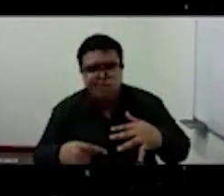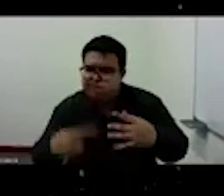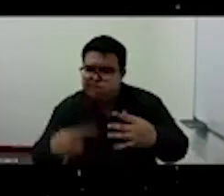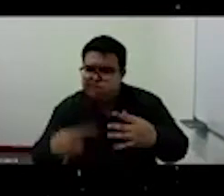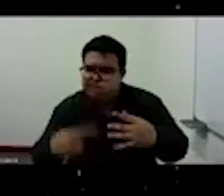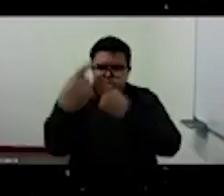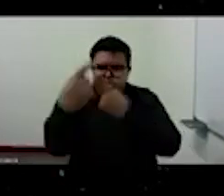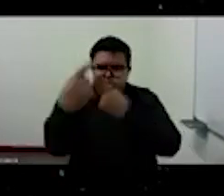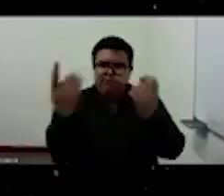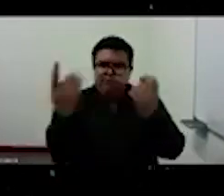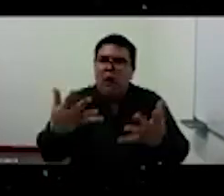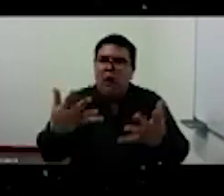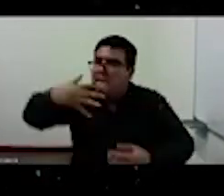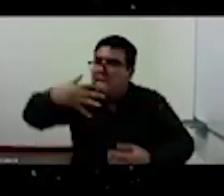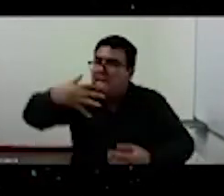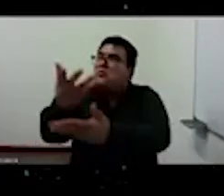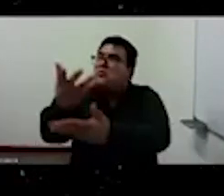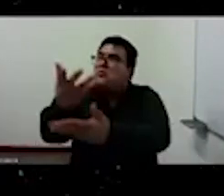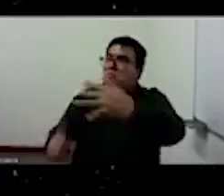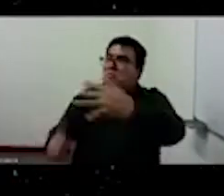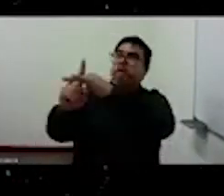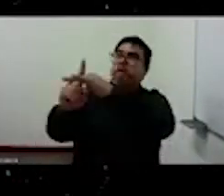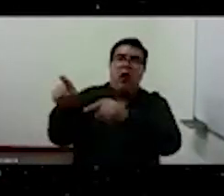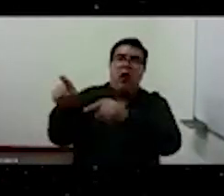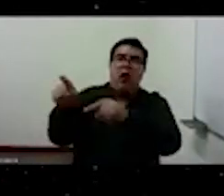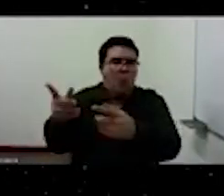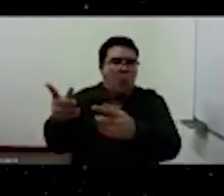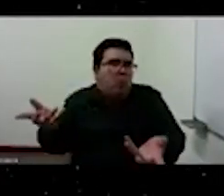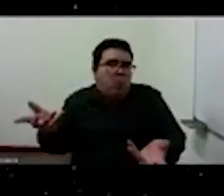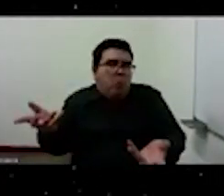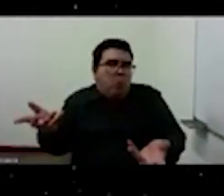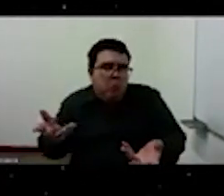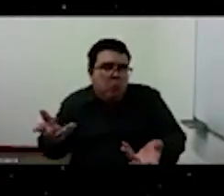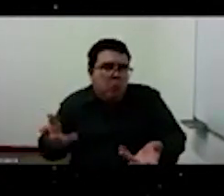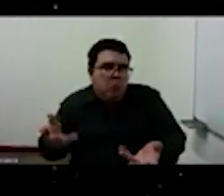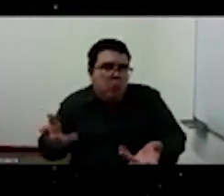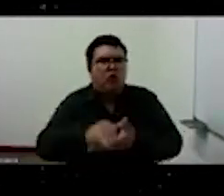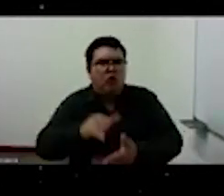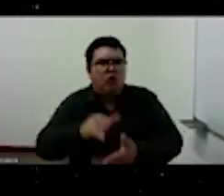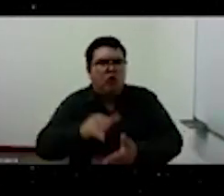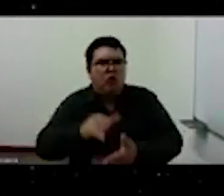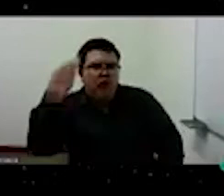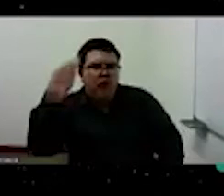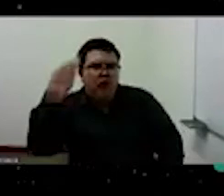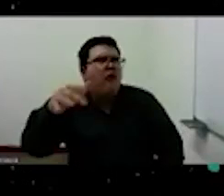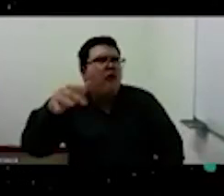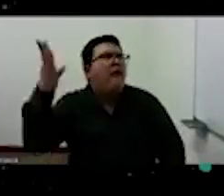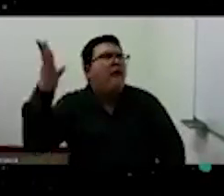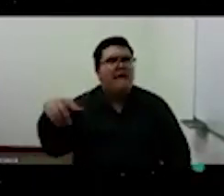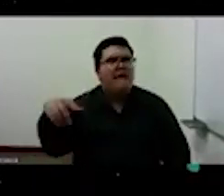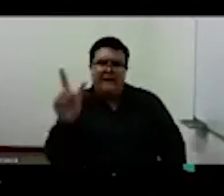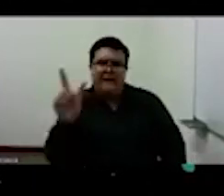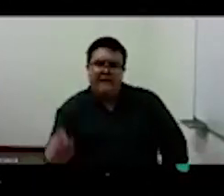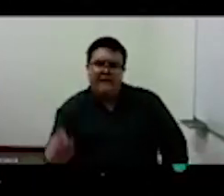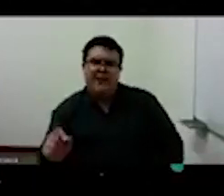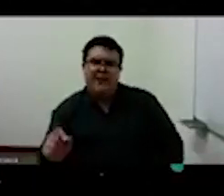que conocemos. Un filósofo italiano del